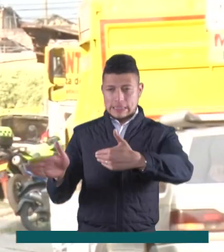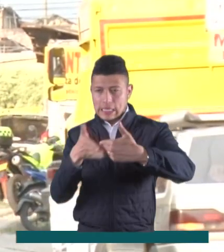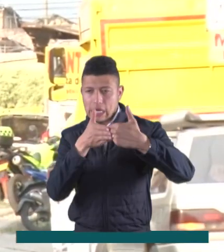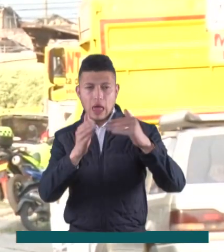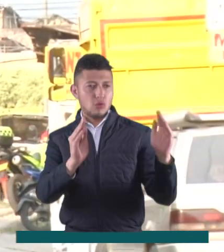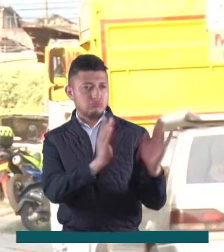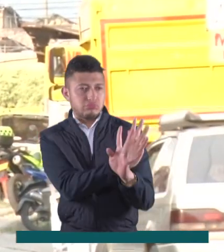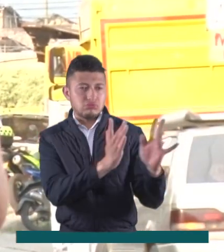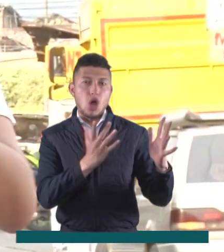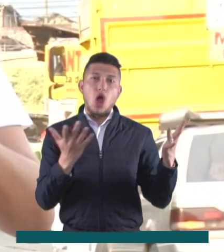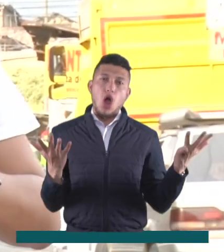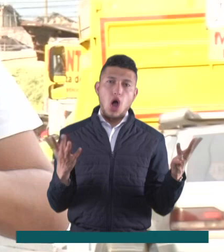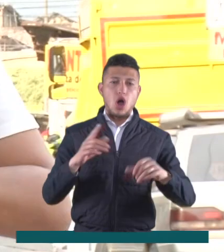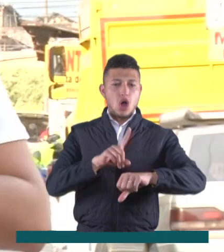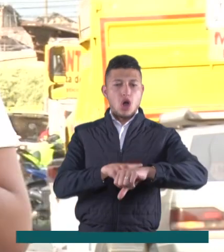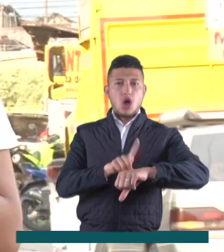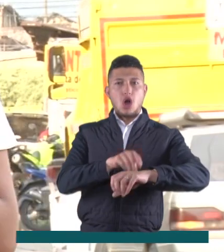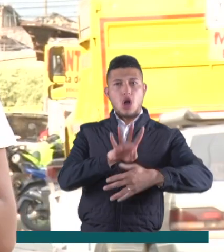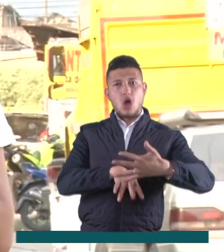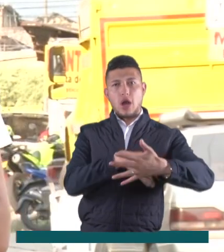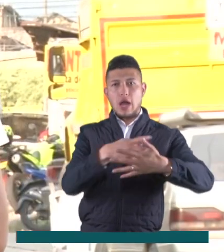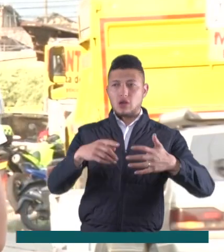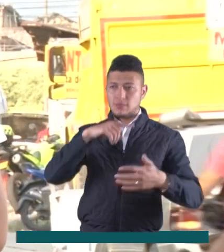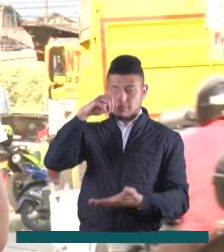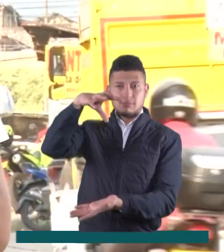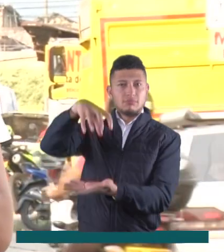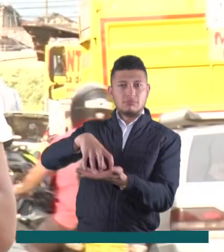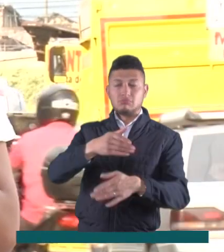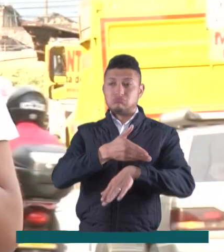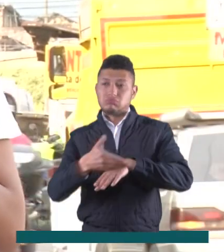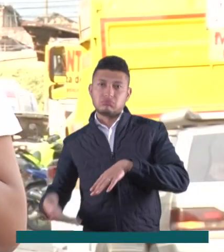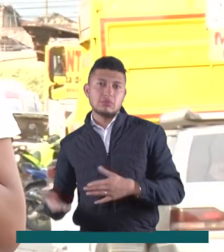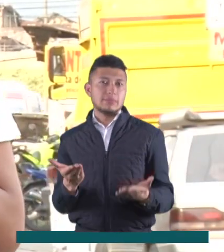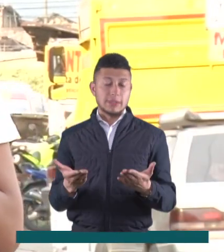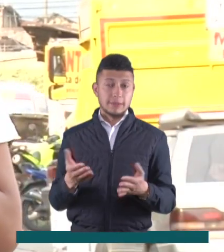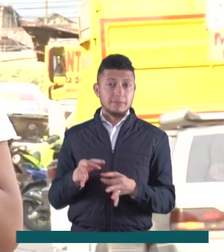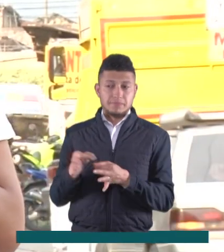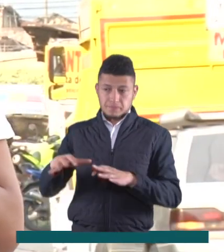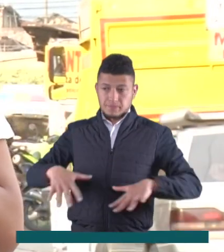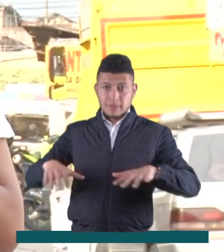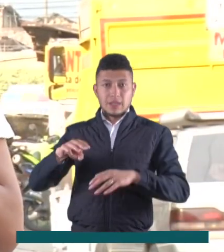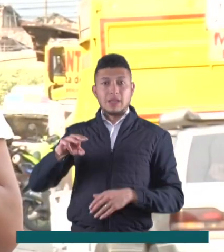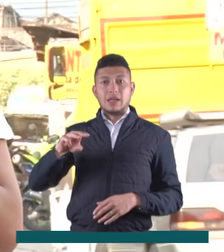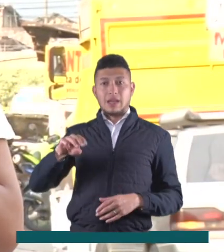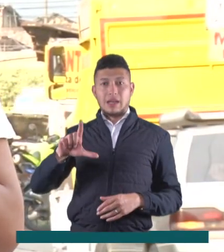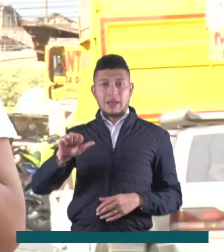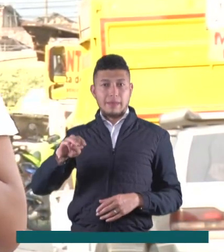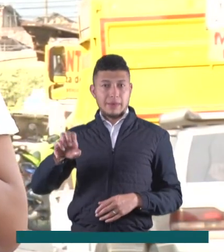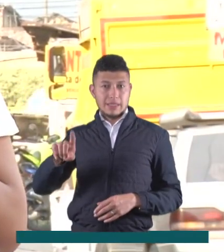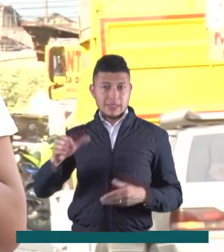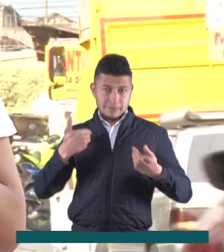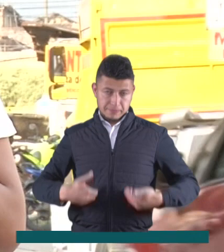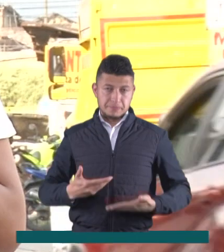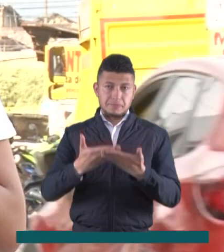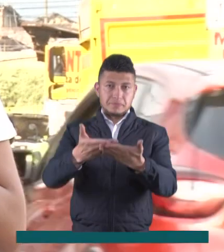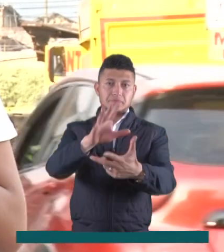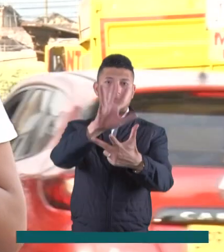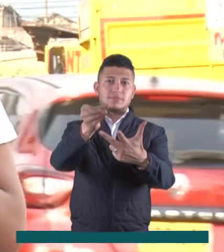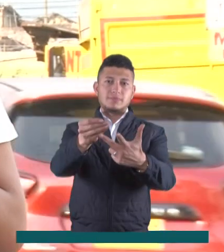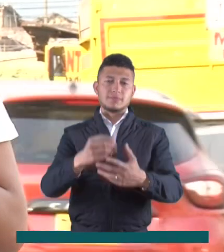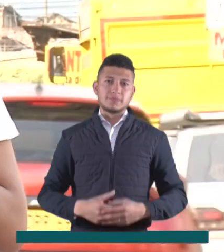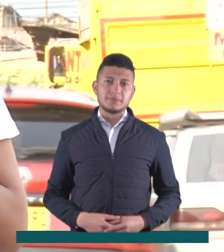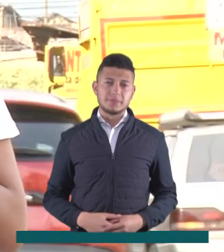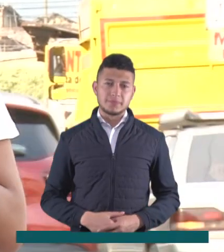viales durante esta celebración u horarios extendidos en los centros comerciales. Desde el municipio de La Mesa, Cundinamarca, Edickson Ruiz, Enlace 13.